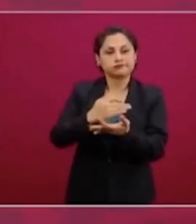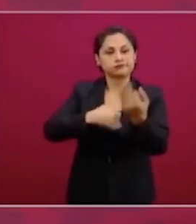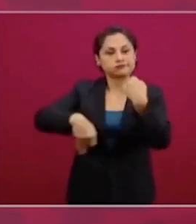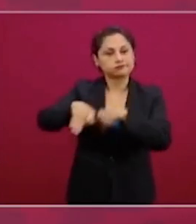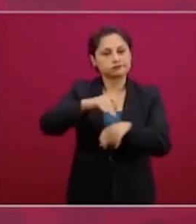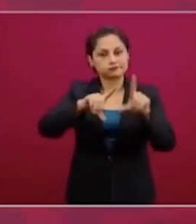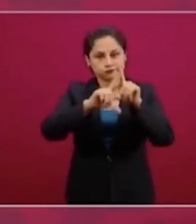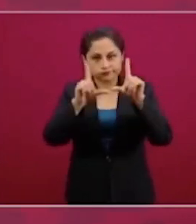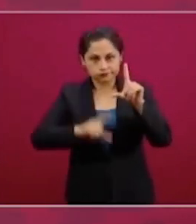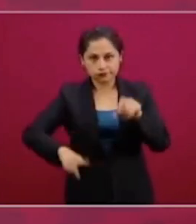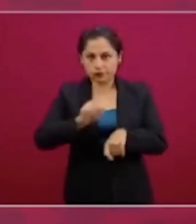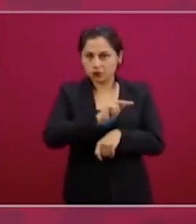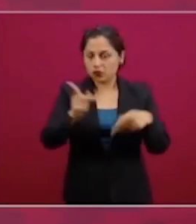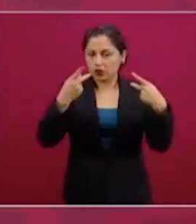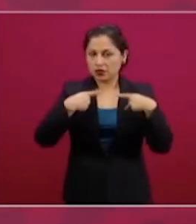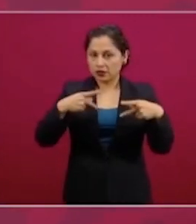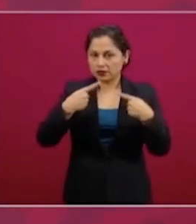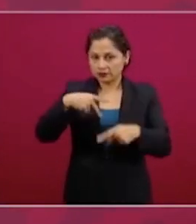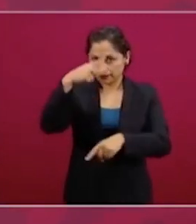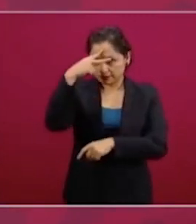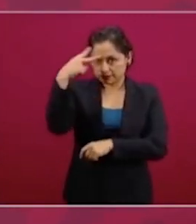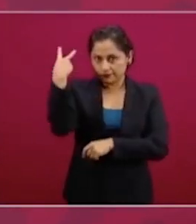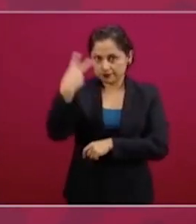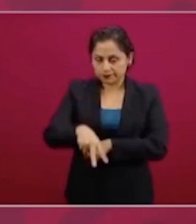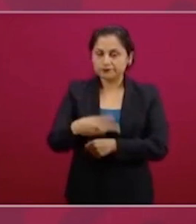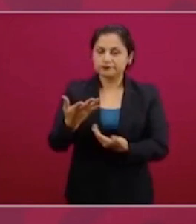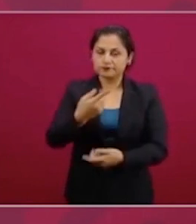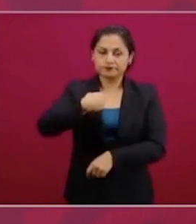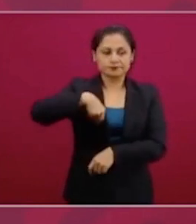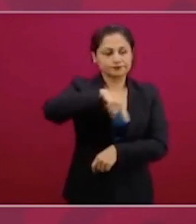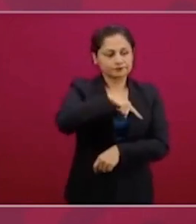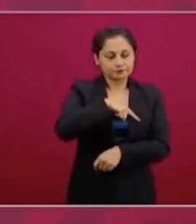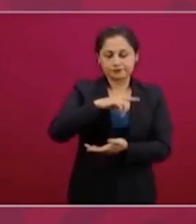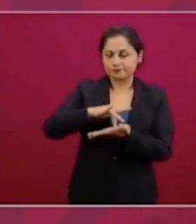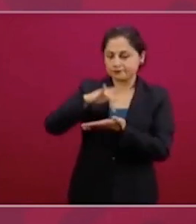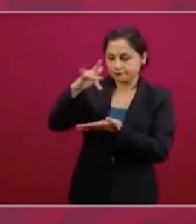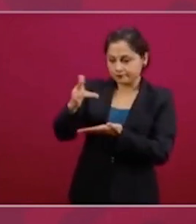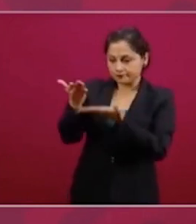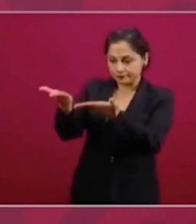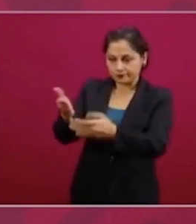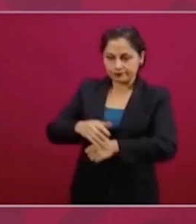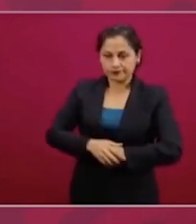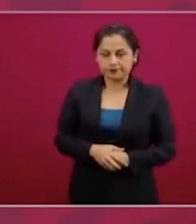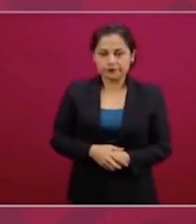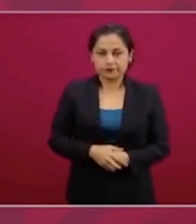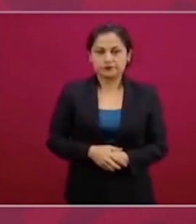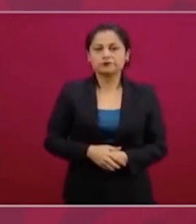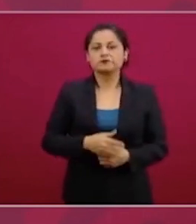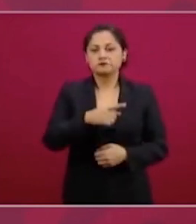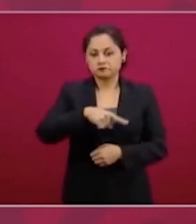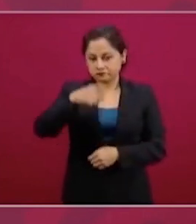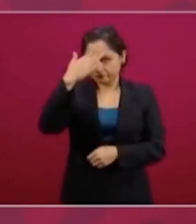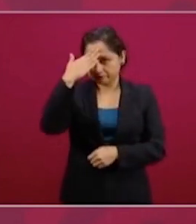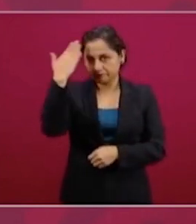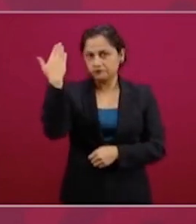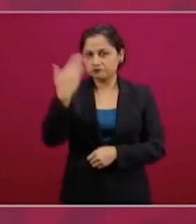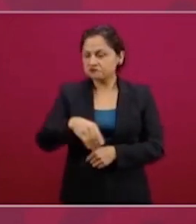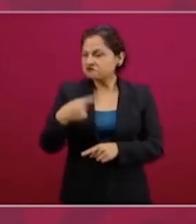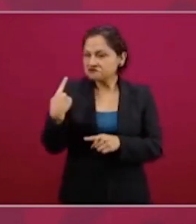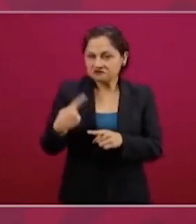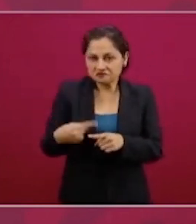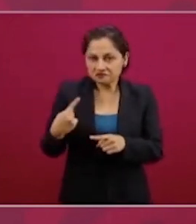agradecemos en nombre de todos los beneficiarios. Participan, como ustedes saben, la